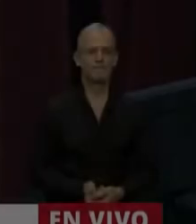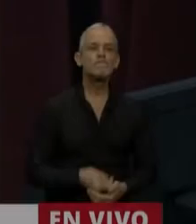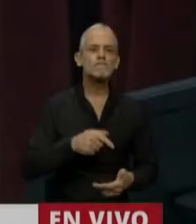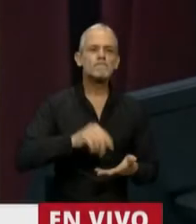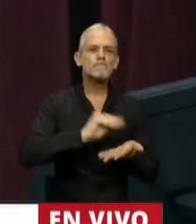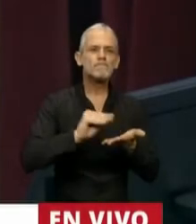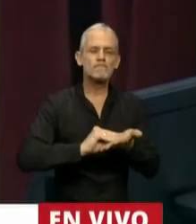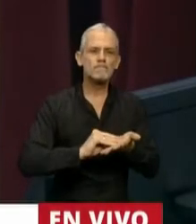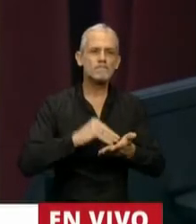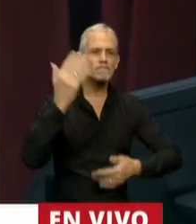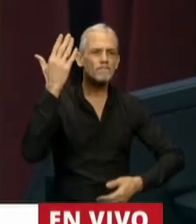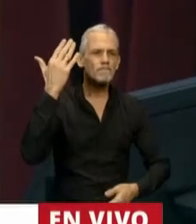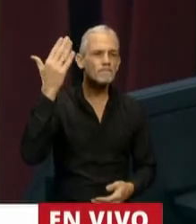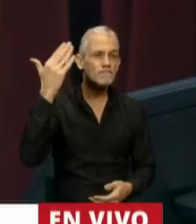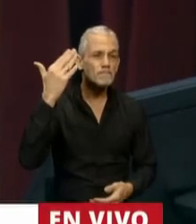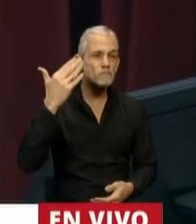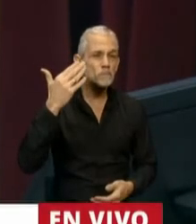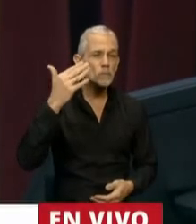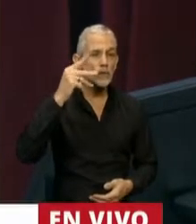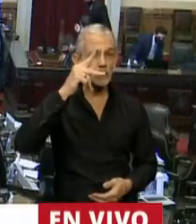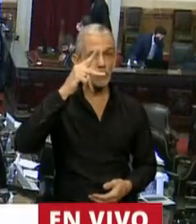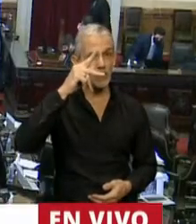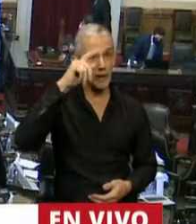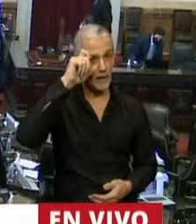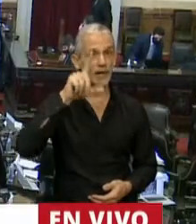Tiene la palabra el diputado Fabio Ketlas.